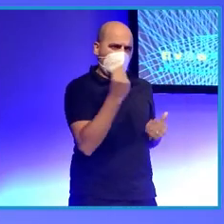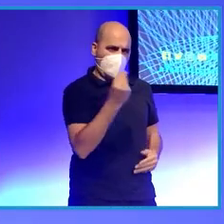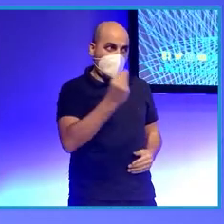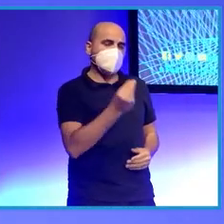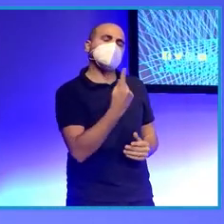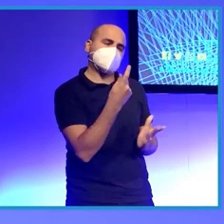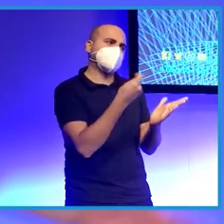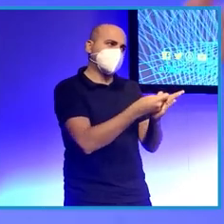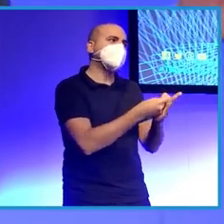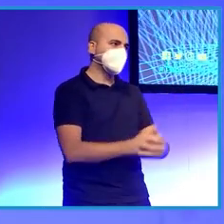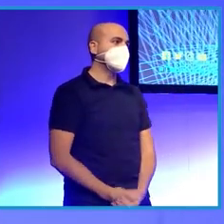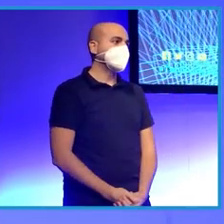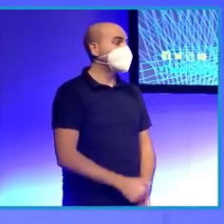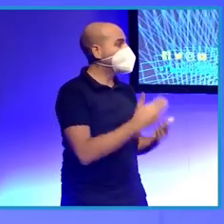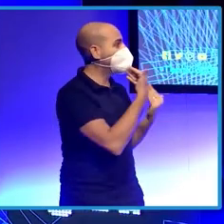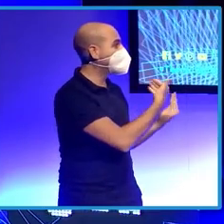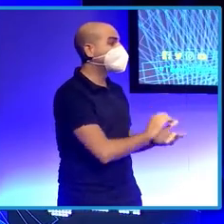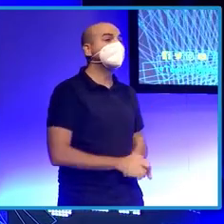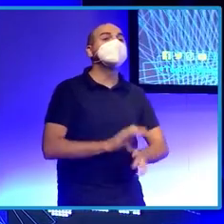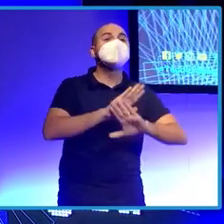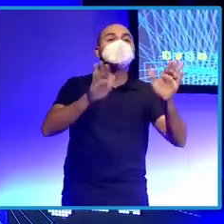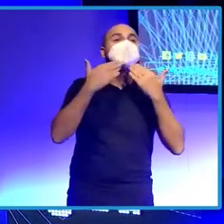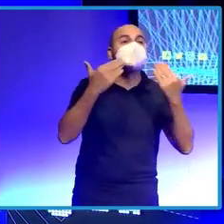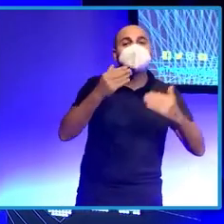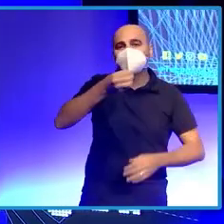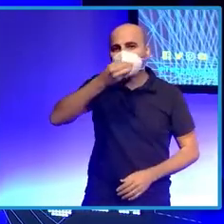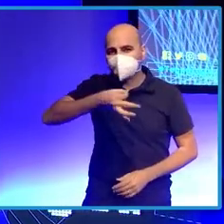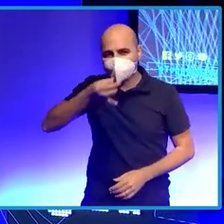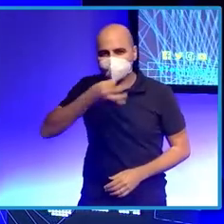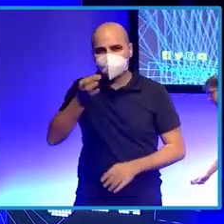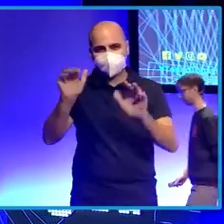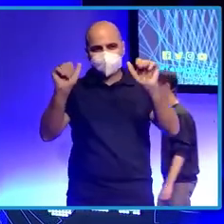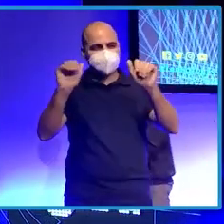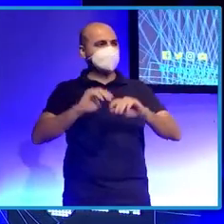Pues nada, pues, muchísimas gracias y que tenga una buena tarde. Aplausos.